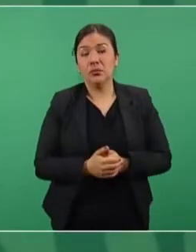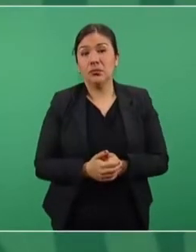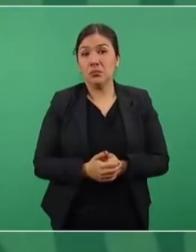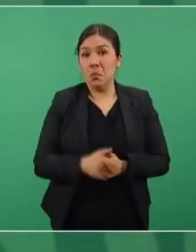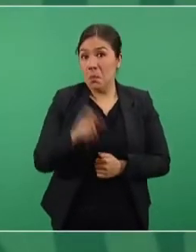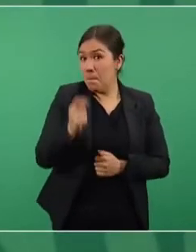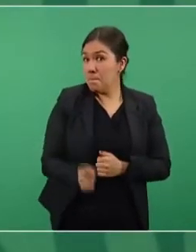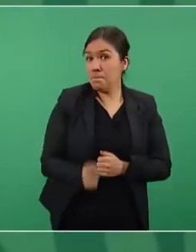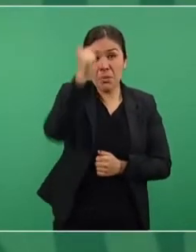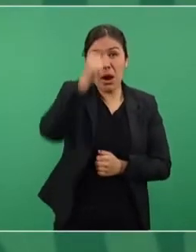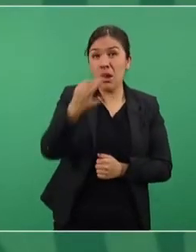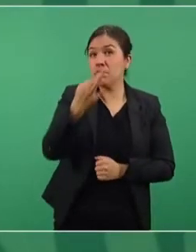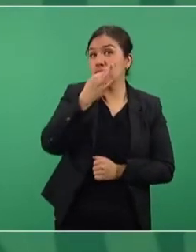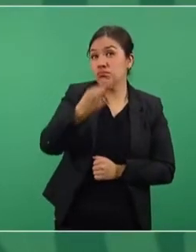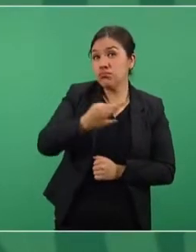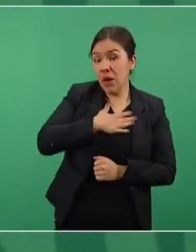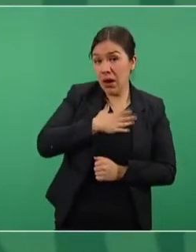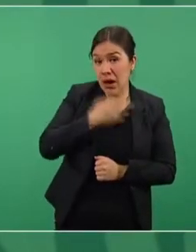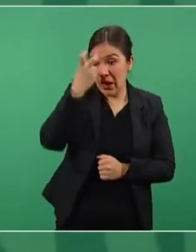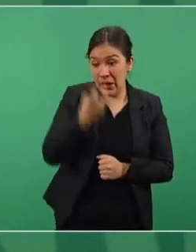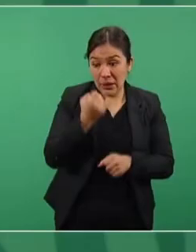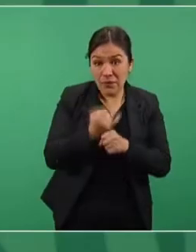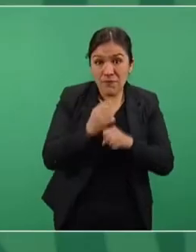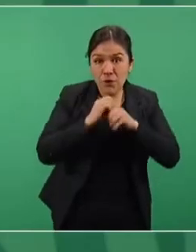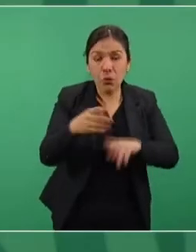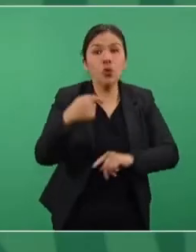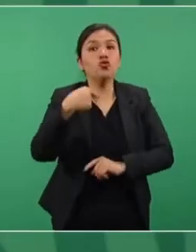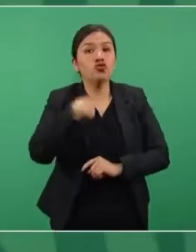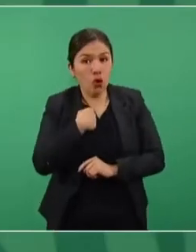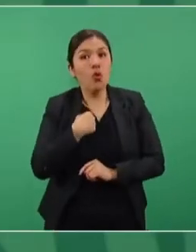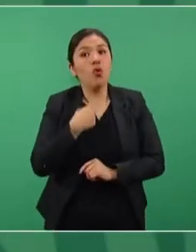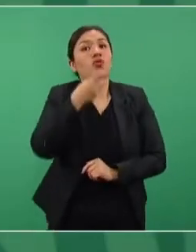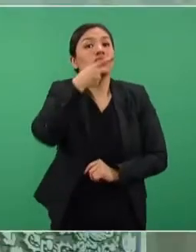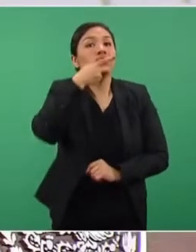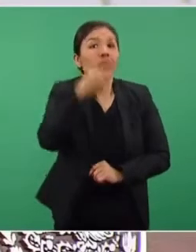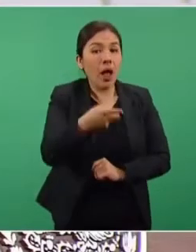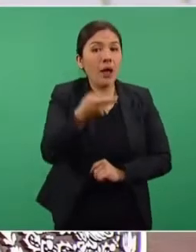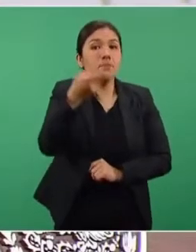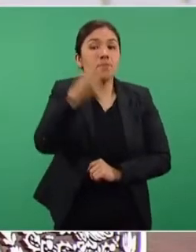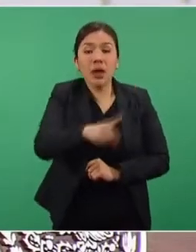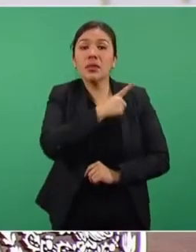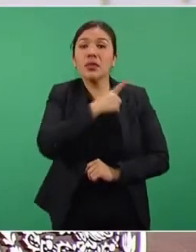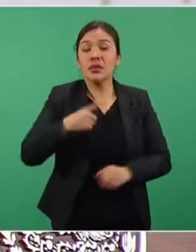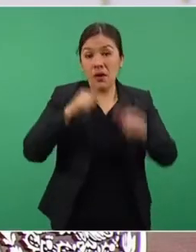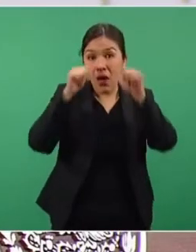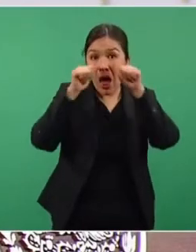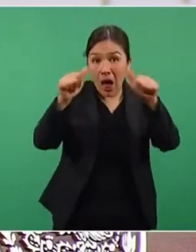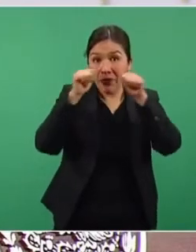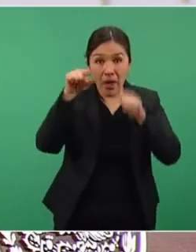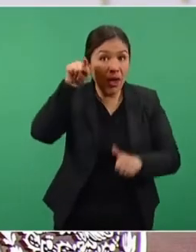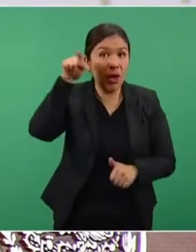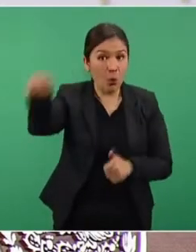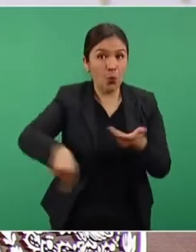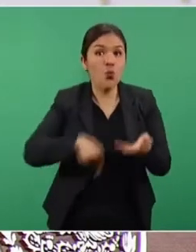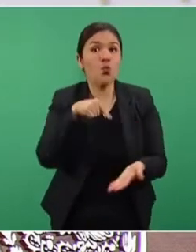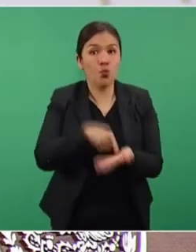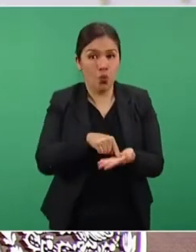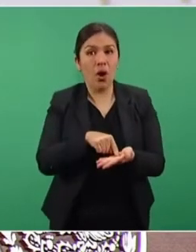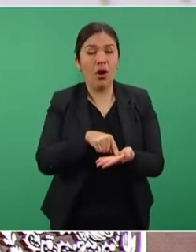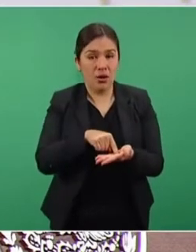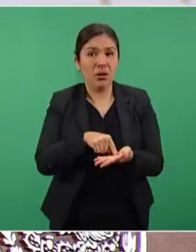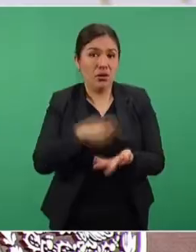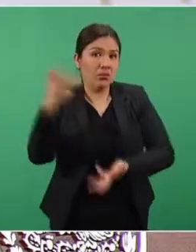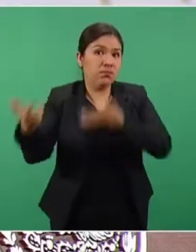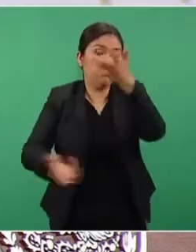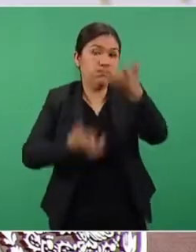recibí el informe de instrucciones de que se atendiera lo